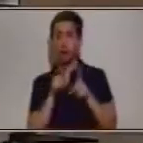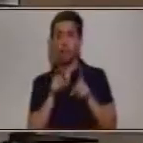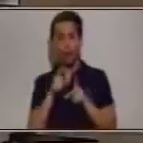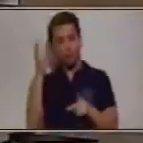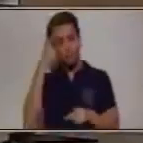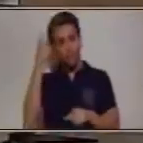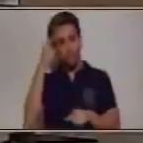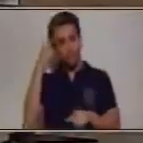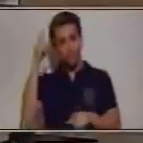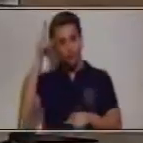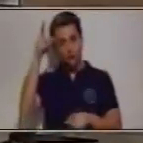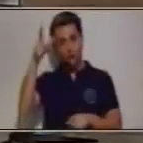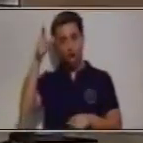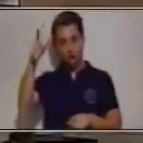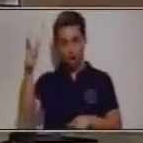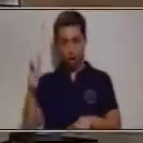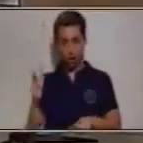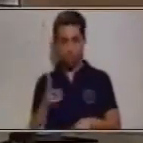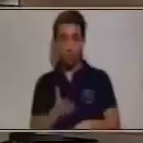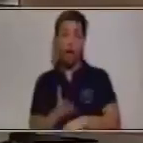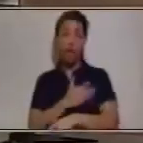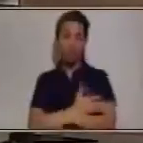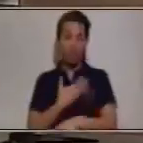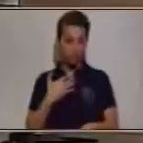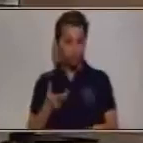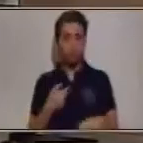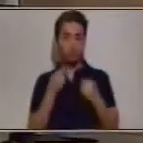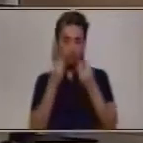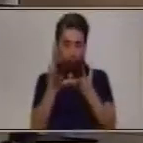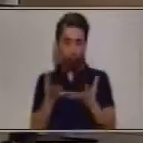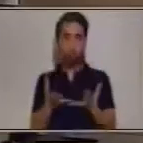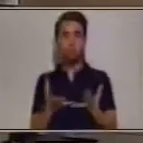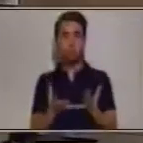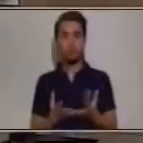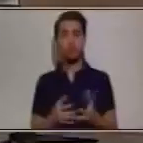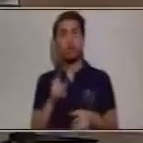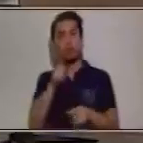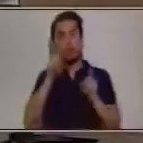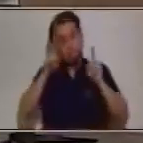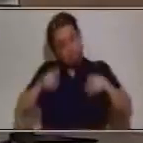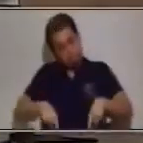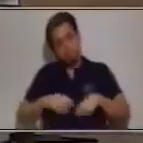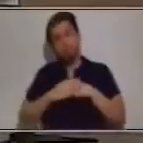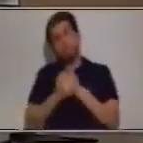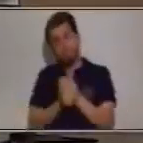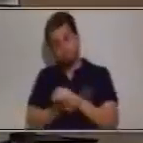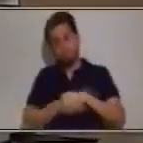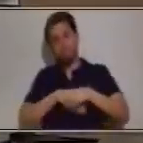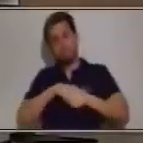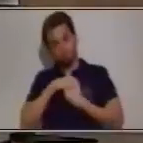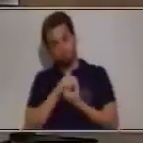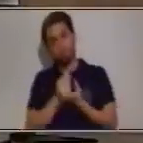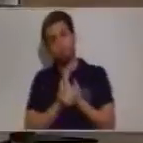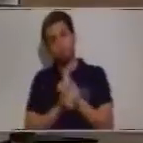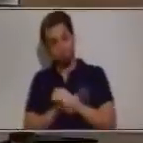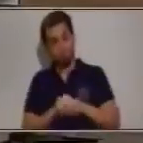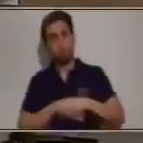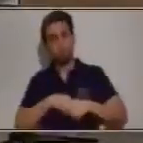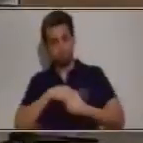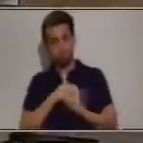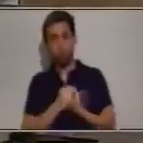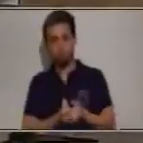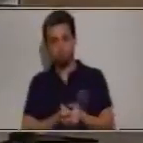Antes de empezar, te voy a dar algunas recomendaciones. Primero, que laves tus manos constantemente con